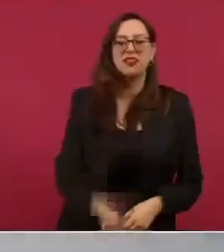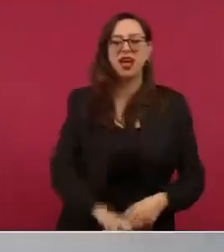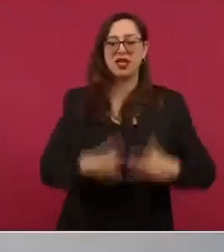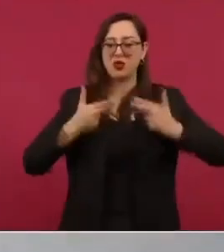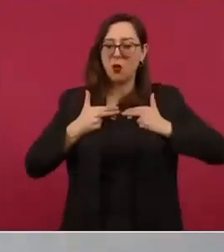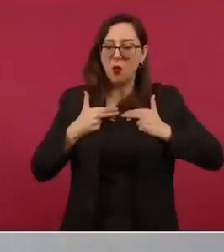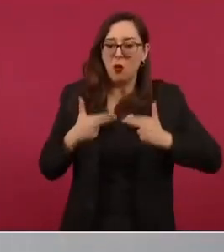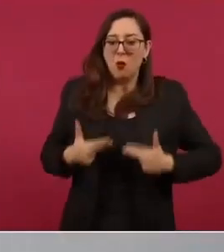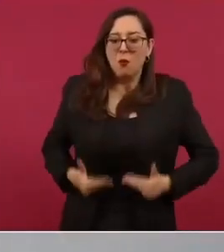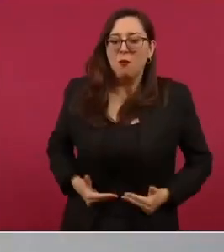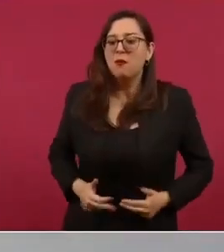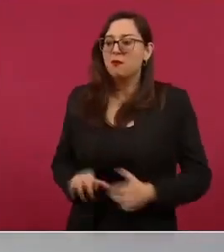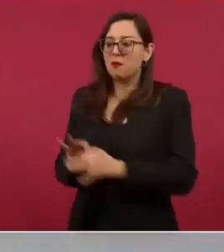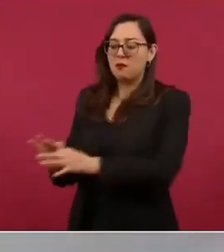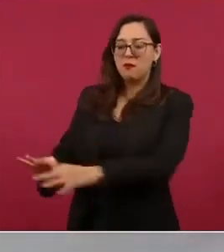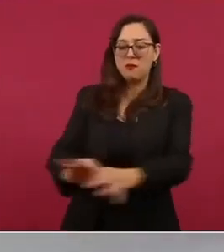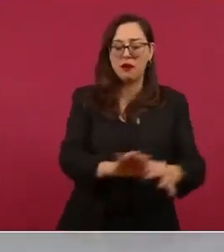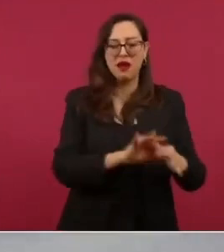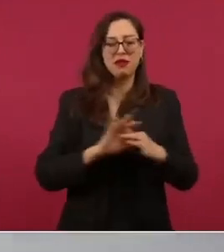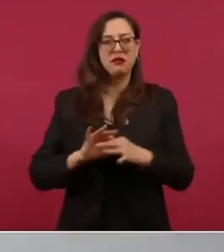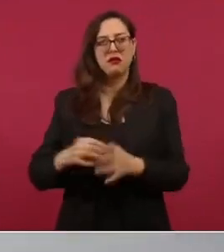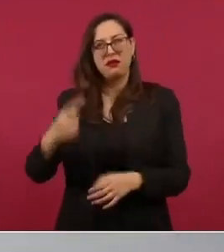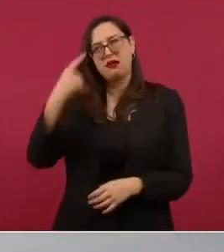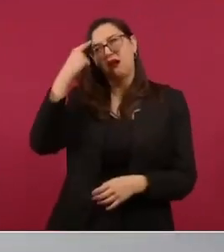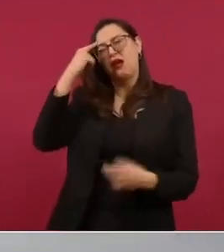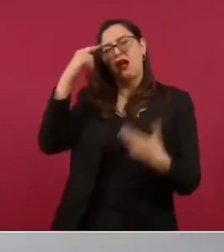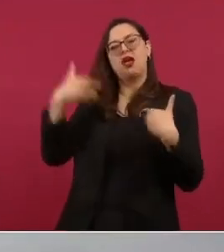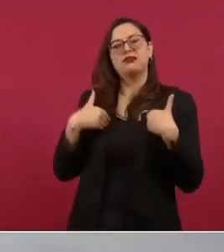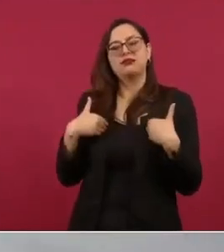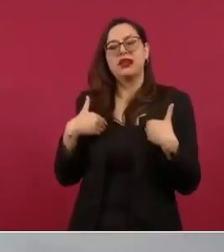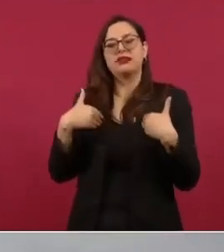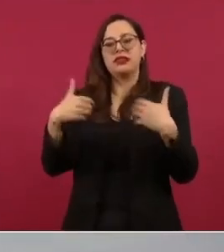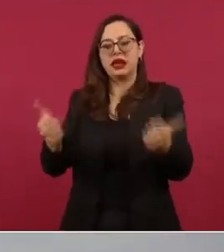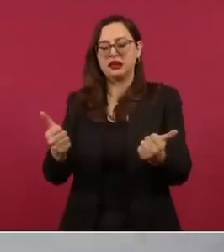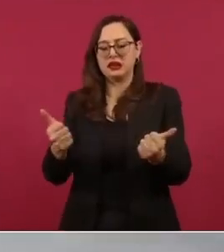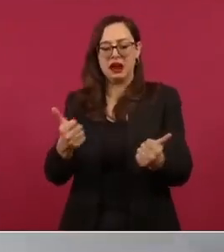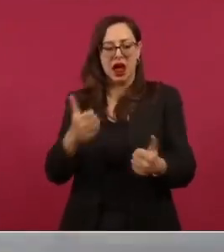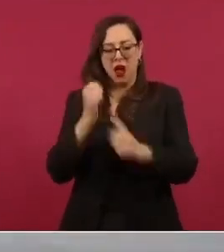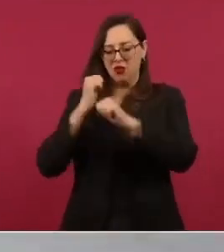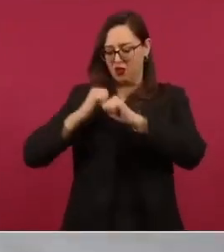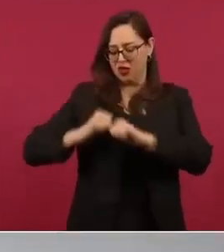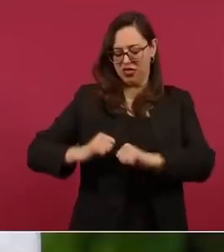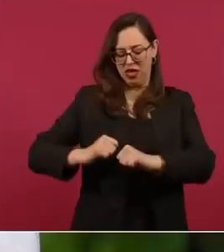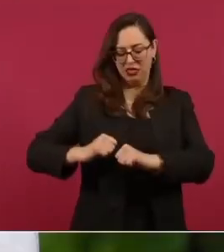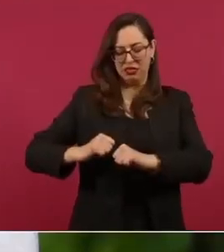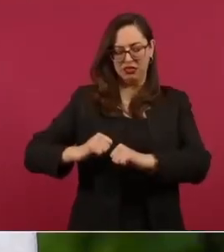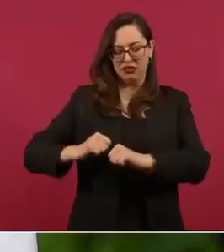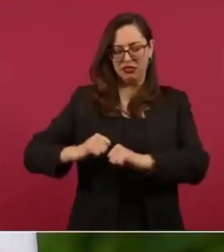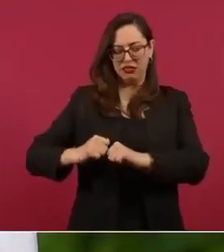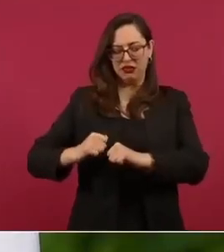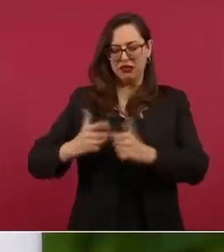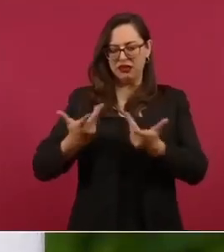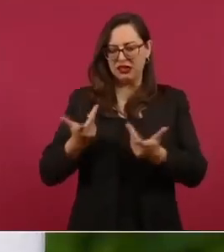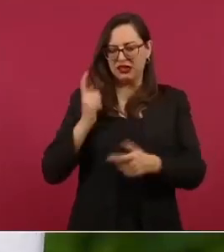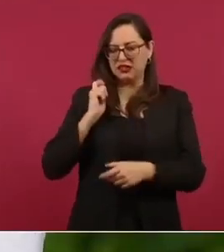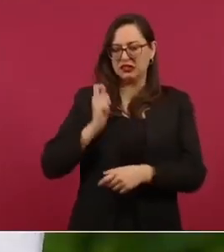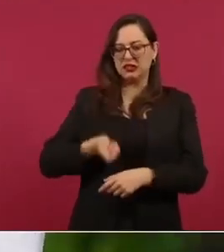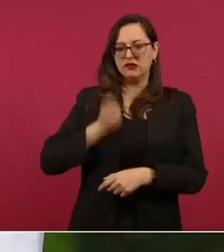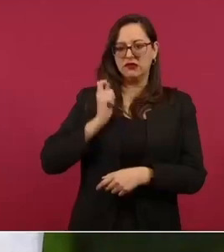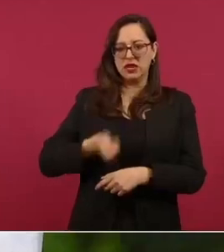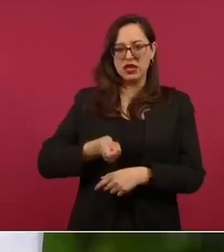distinta de entender la importancia del poder cuyo ejercicio